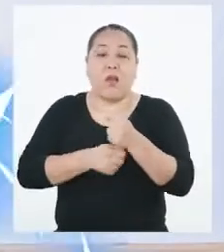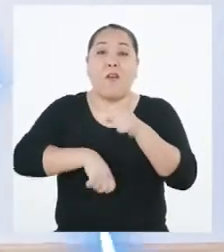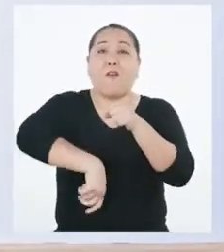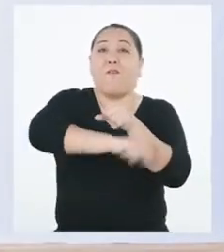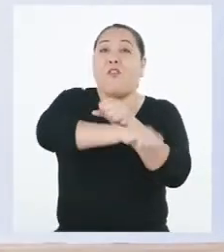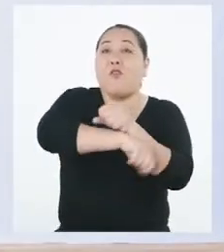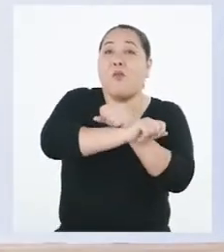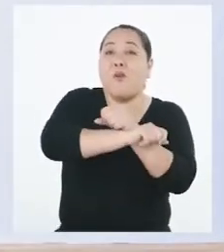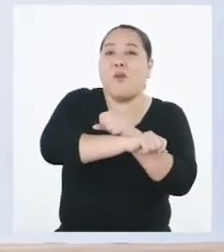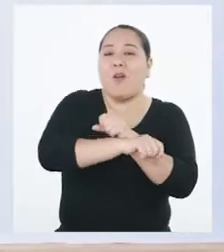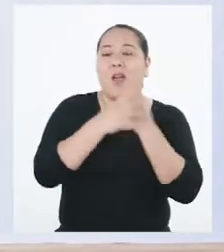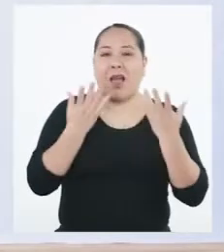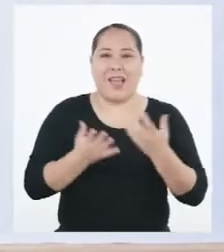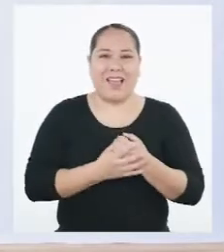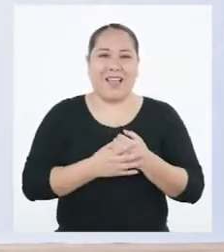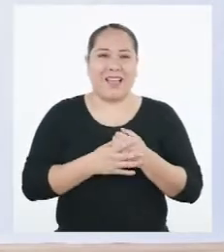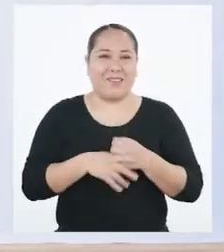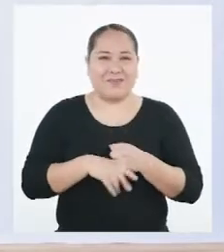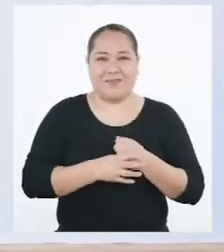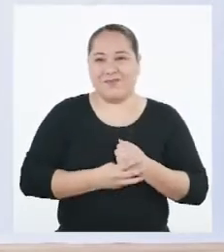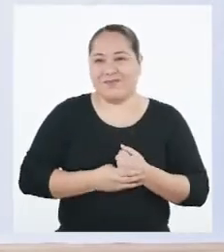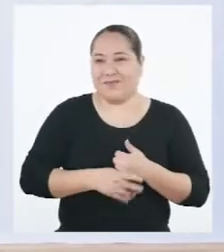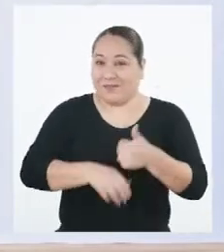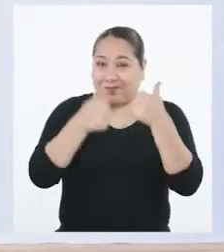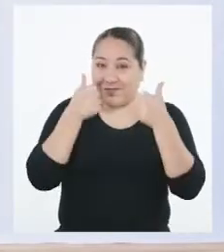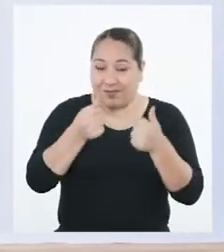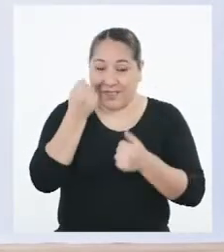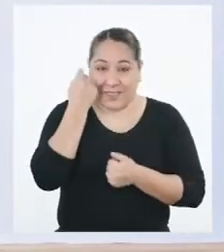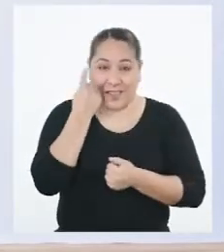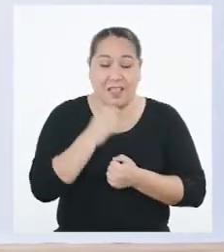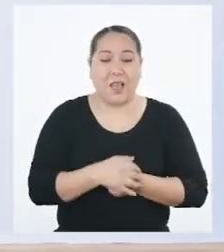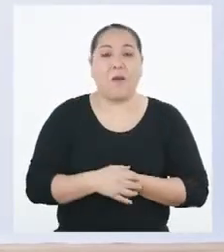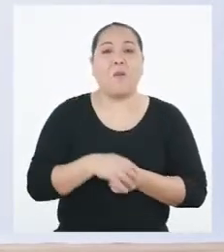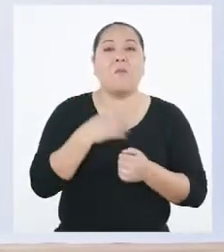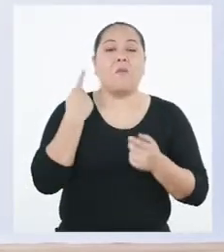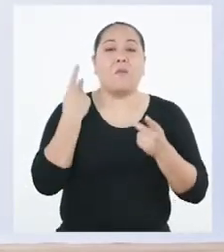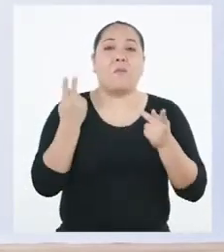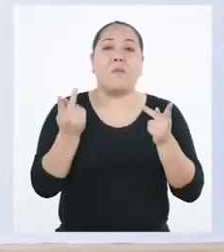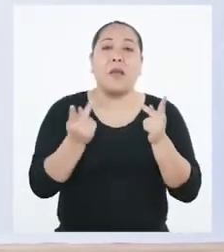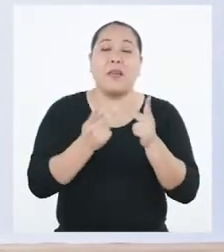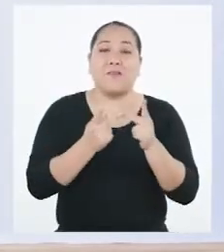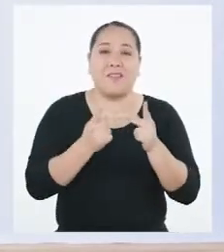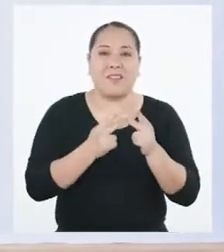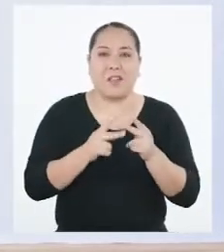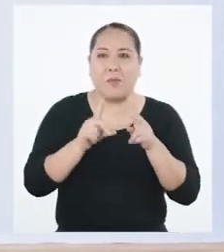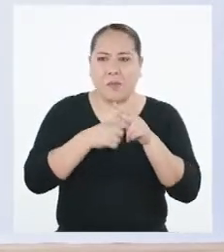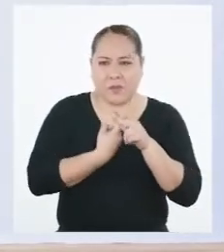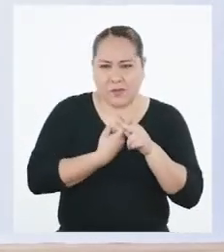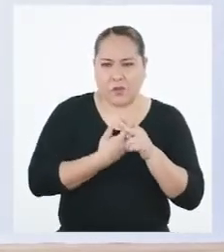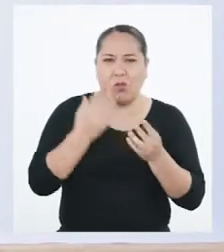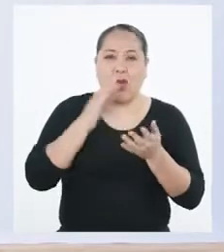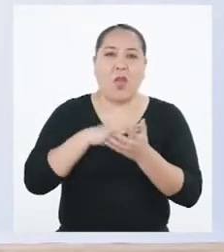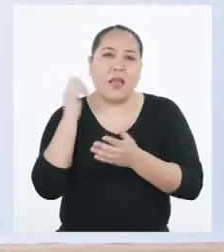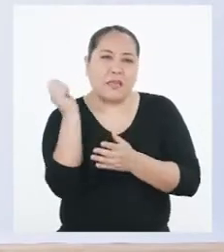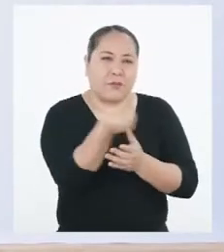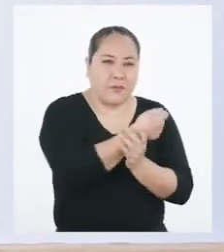¡fútbol! Y dominamos el balón. ¿Entendido? ¡Perfecto! Empecemos de nuevo. Espada.